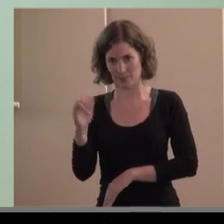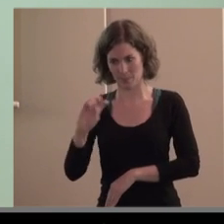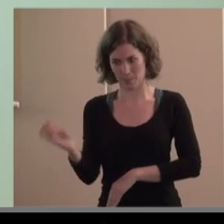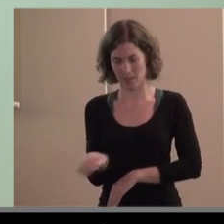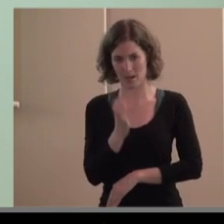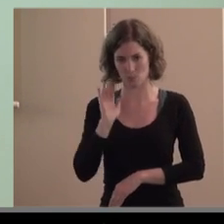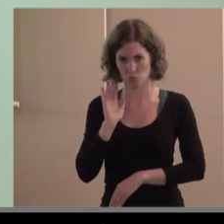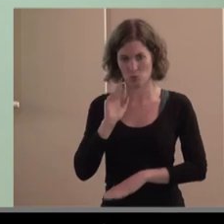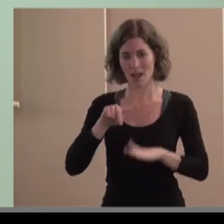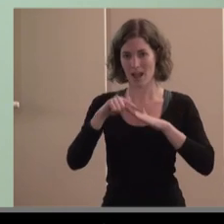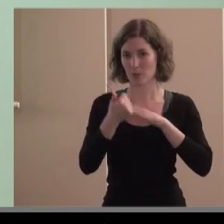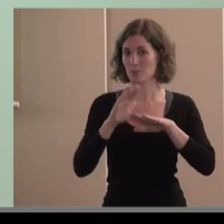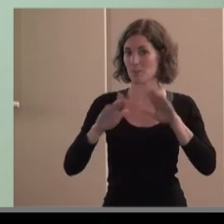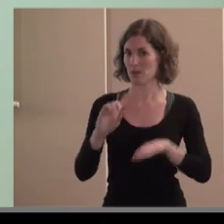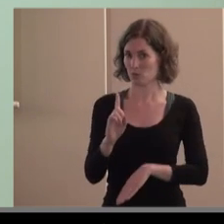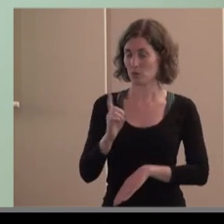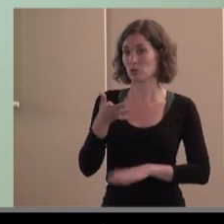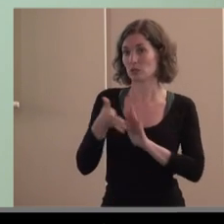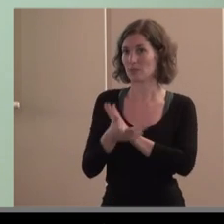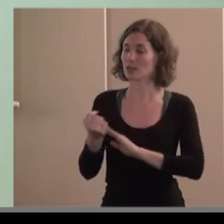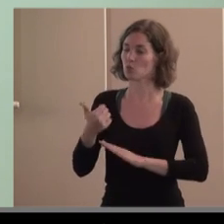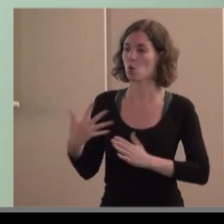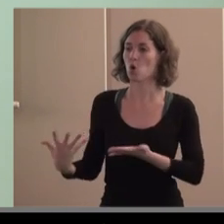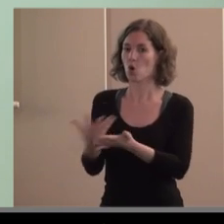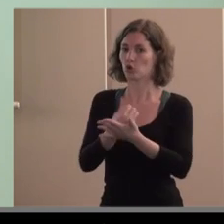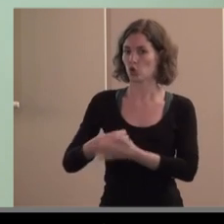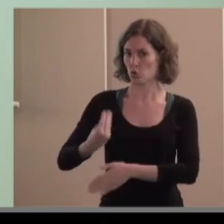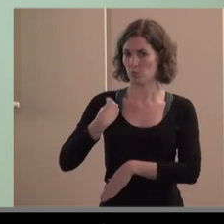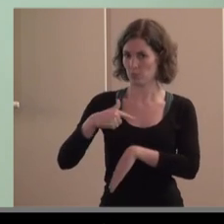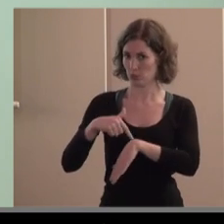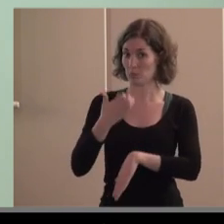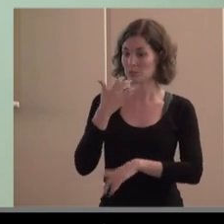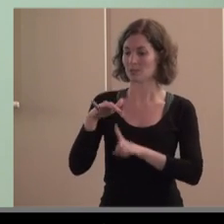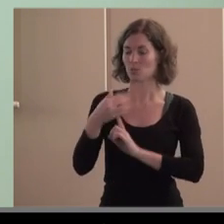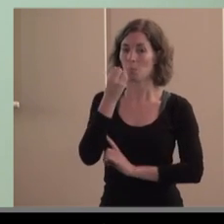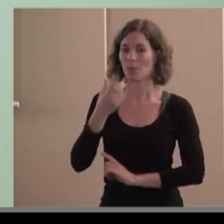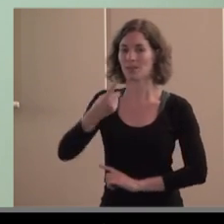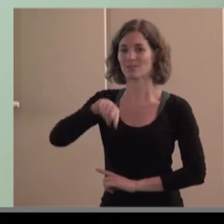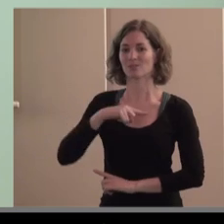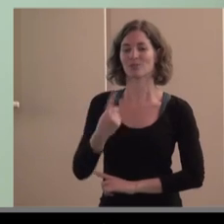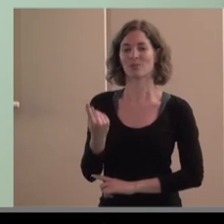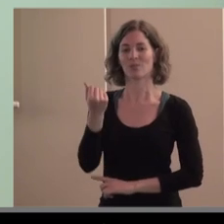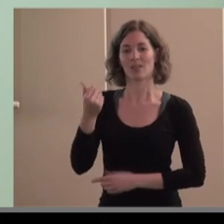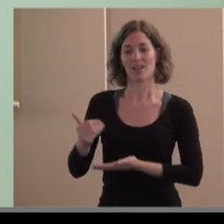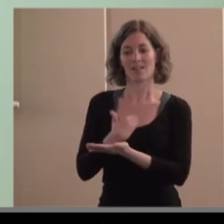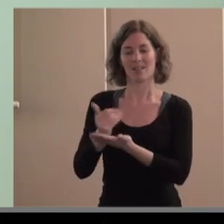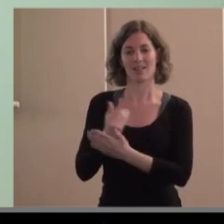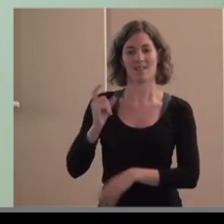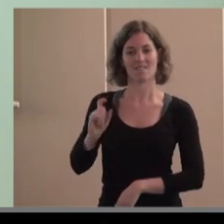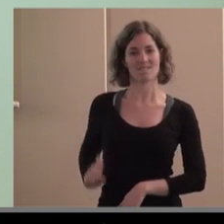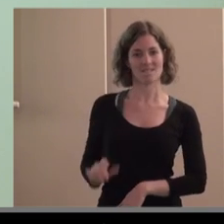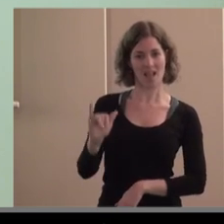pues esto como os decía esto es un paquete cuando las cosas venían bien y ganábamos dinero lo hacíamos de una manera determinada